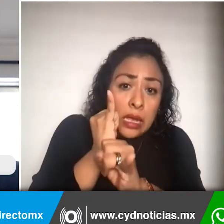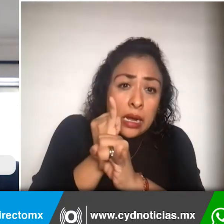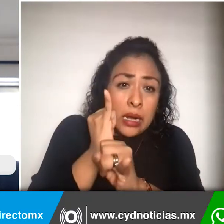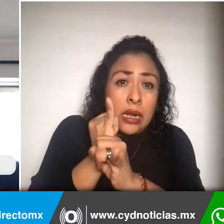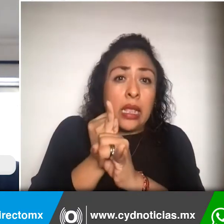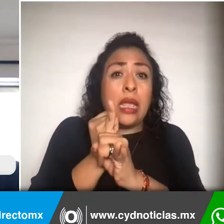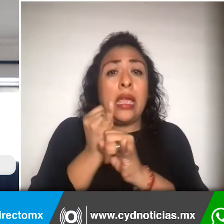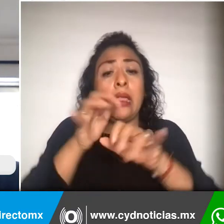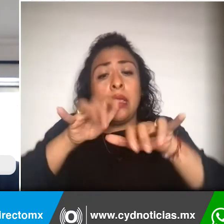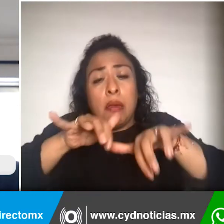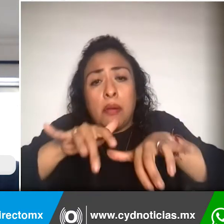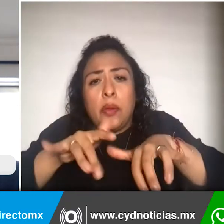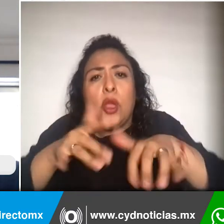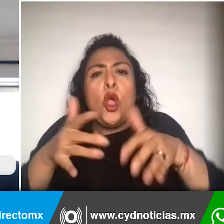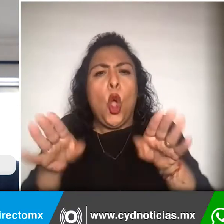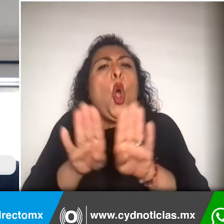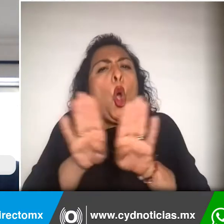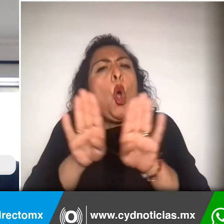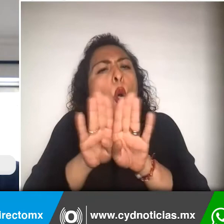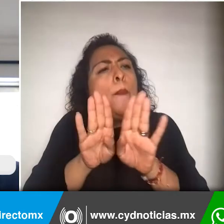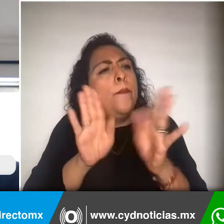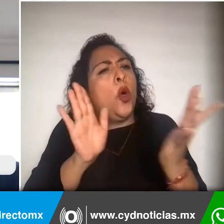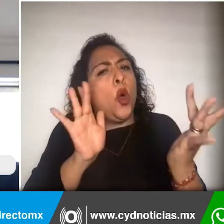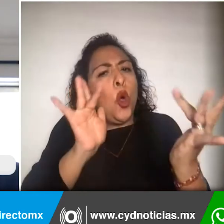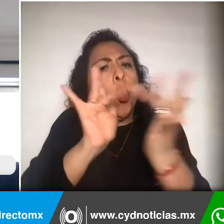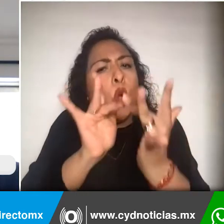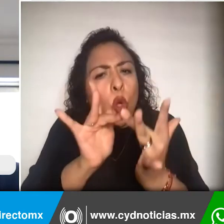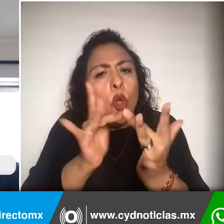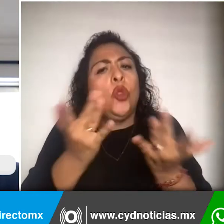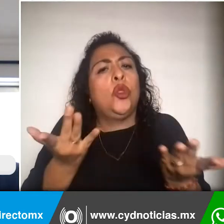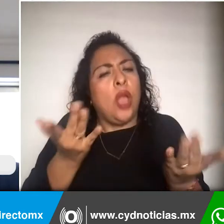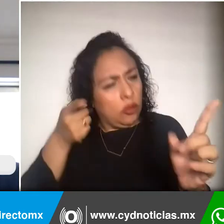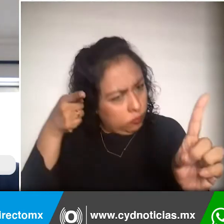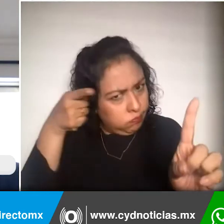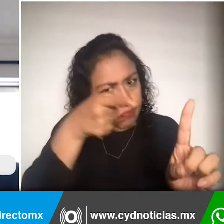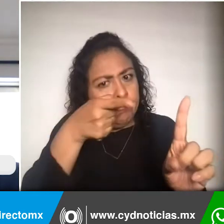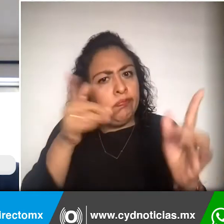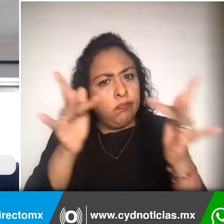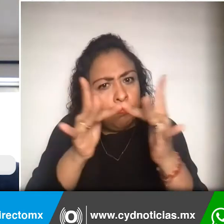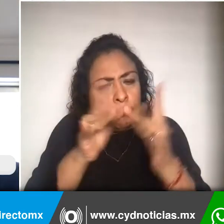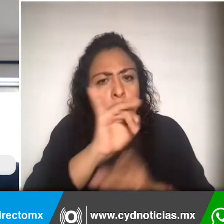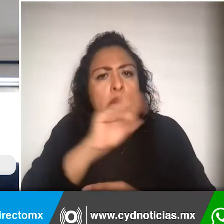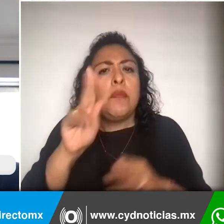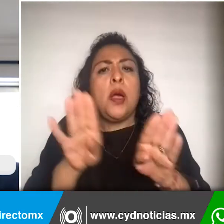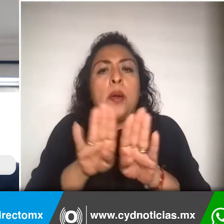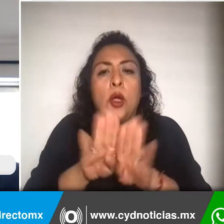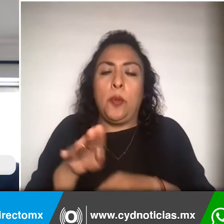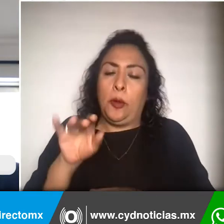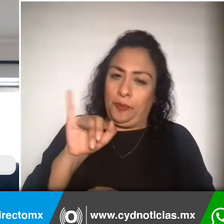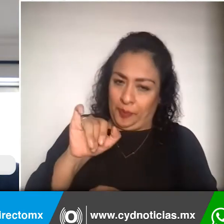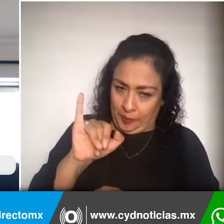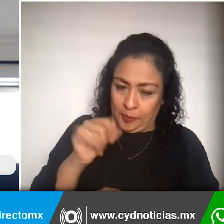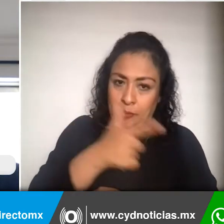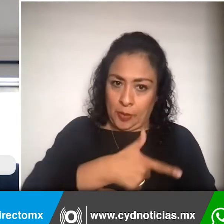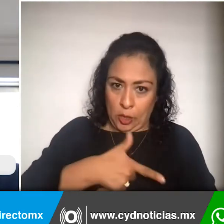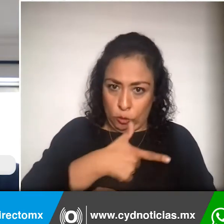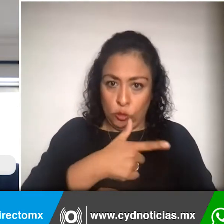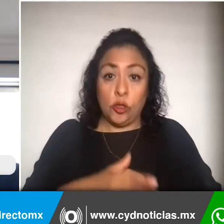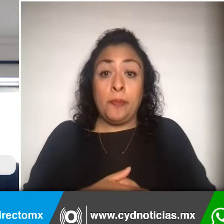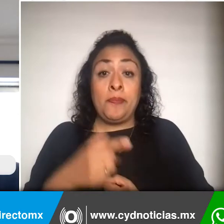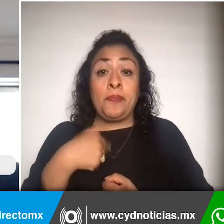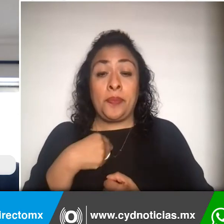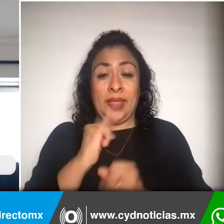hacemos? ¿Cómo hacemos para establecer un contacto directo con Ipleap? Sí, con todo gusto, Roberto. Bueno, nuestra